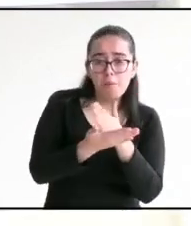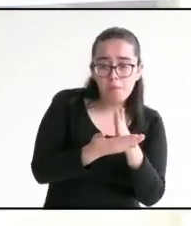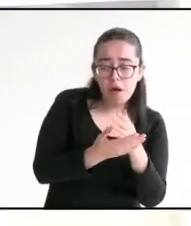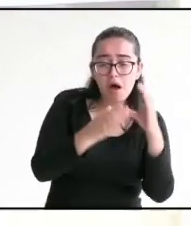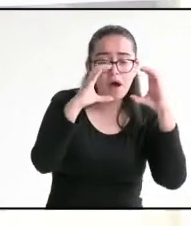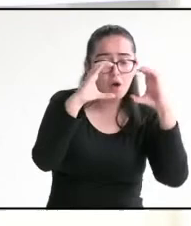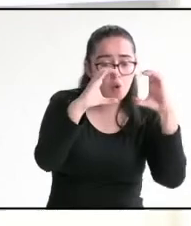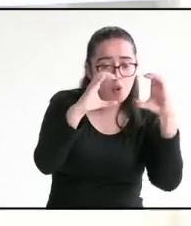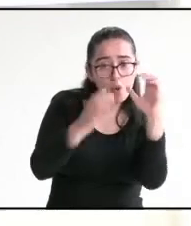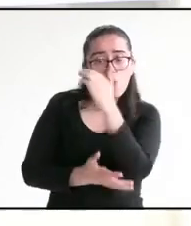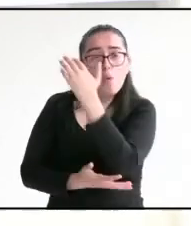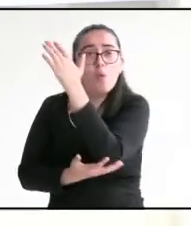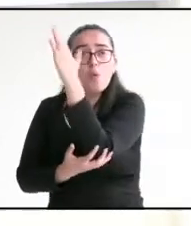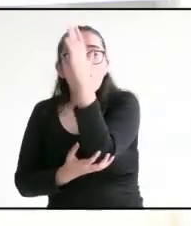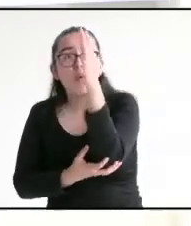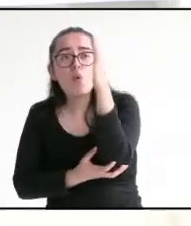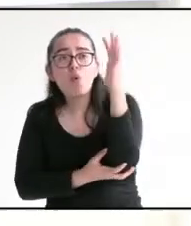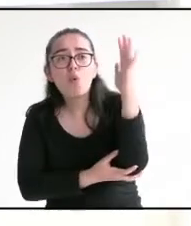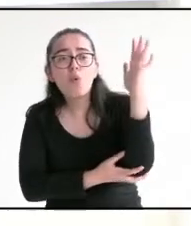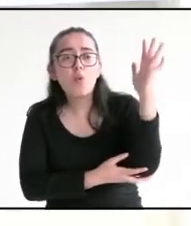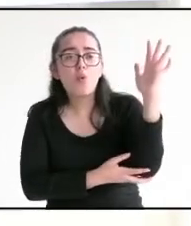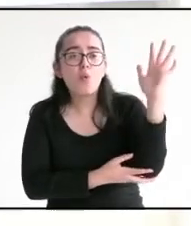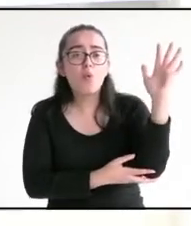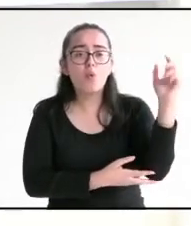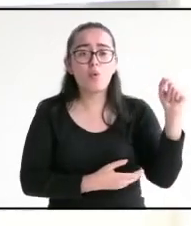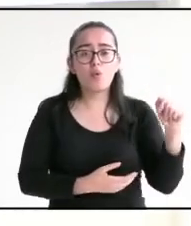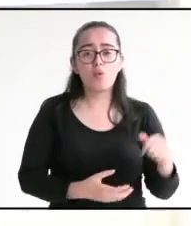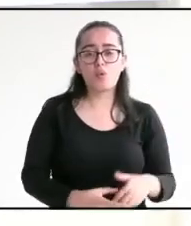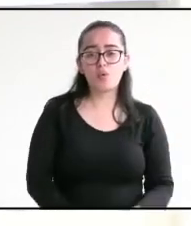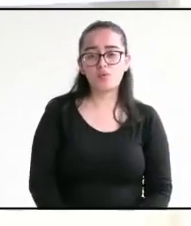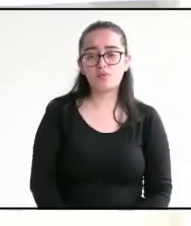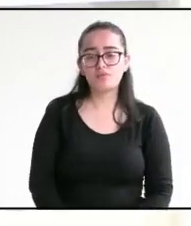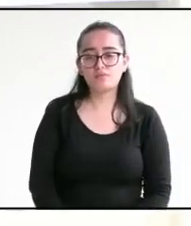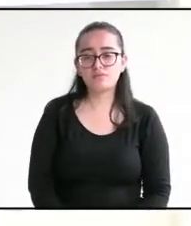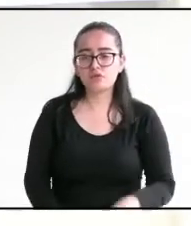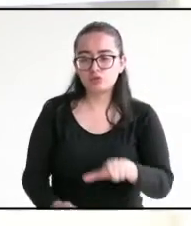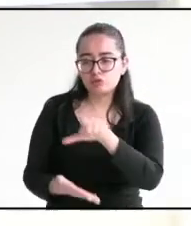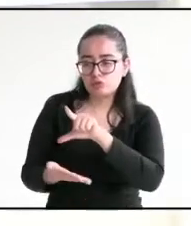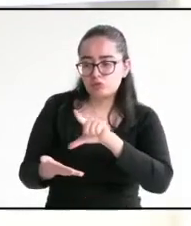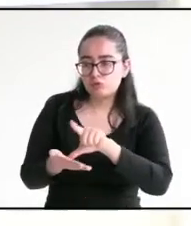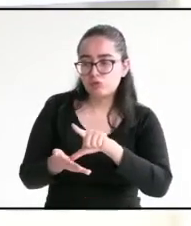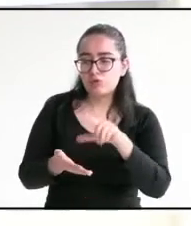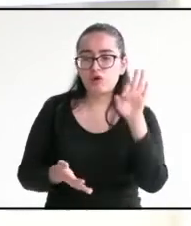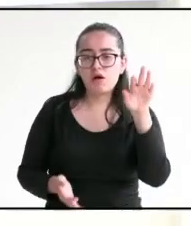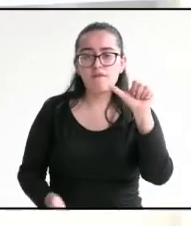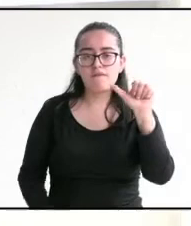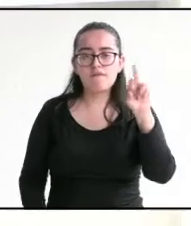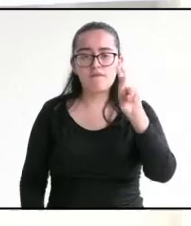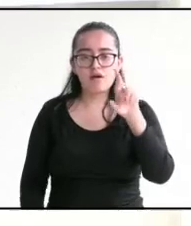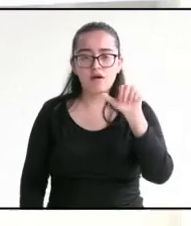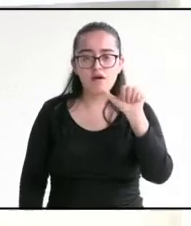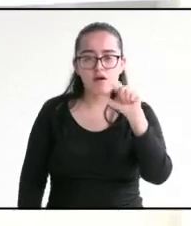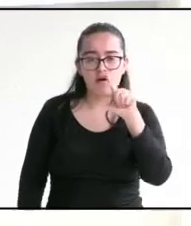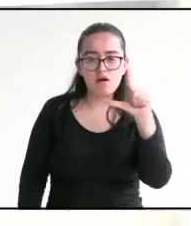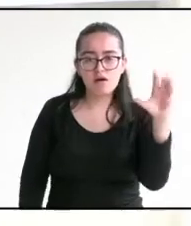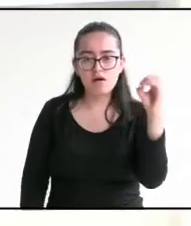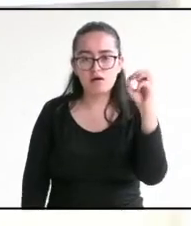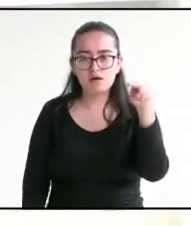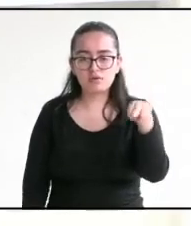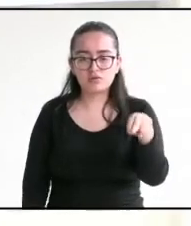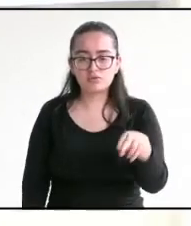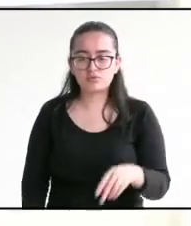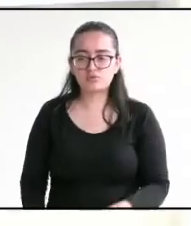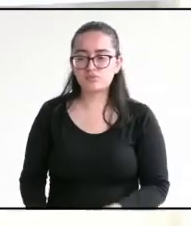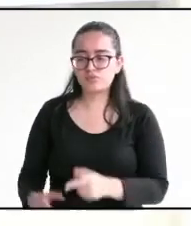no se repitan situaciones como la ocurrida en la laguna El Farallón? Iniciamos con el candidato de